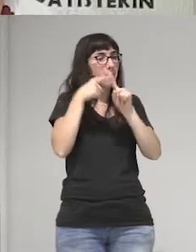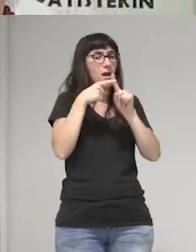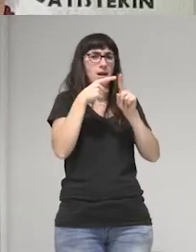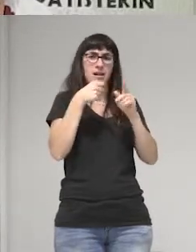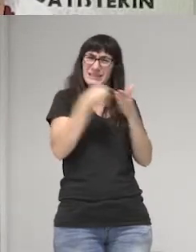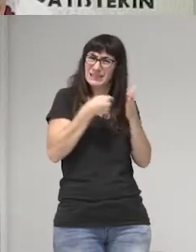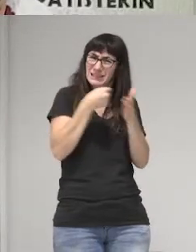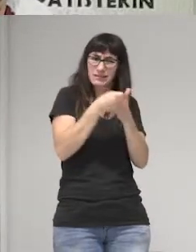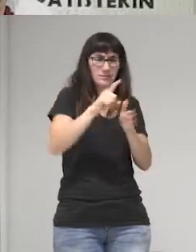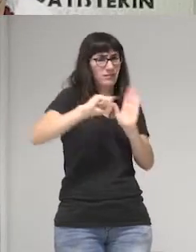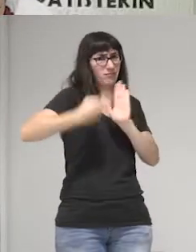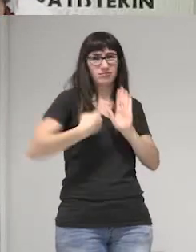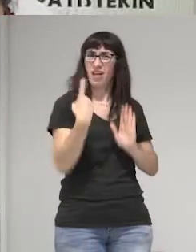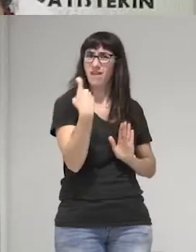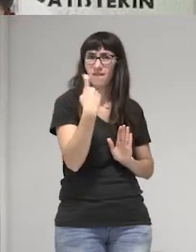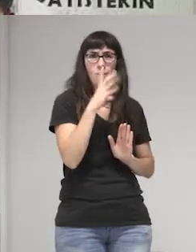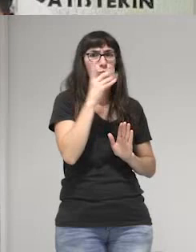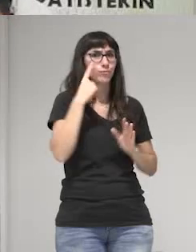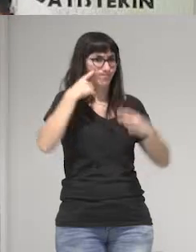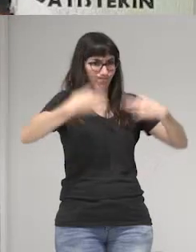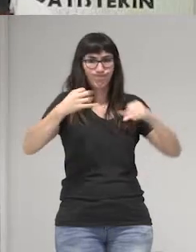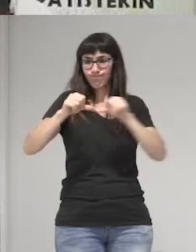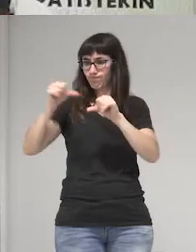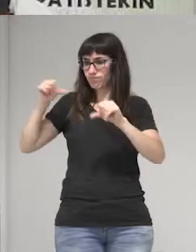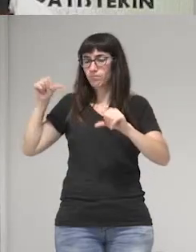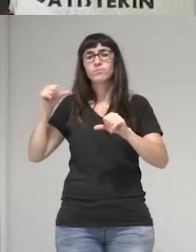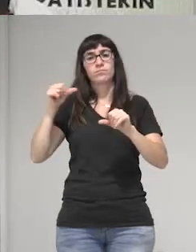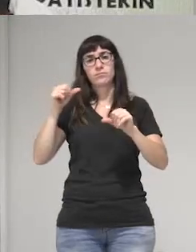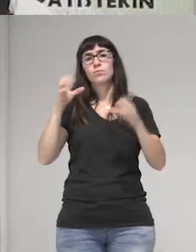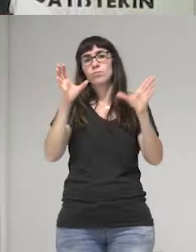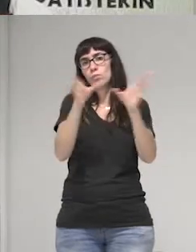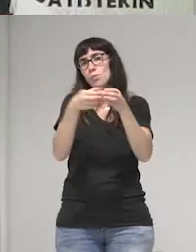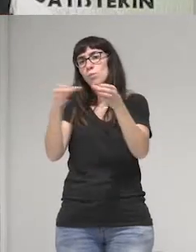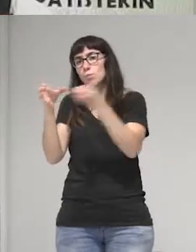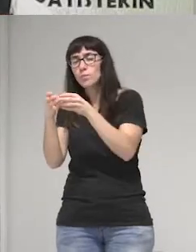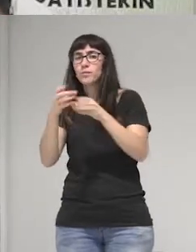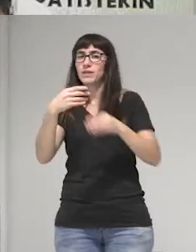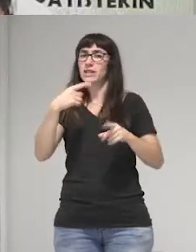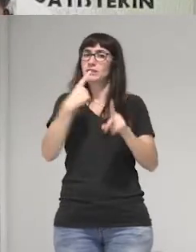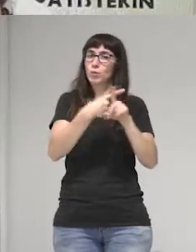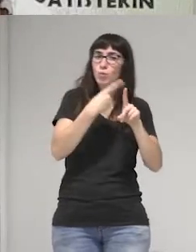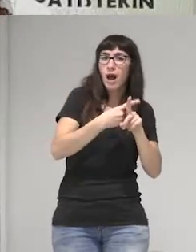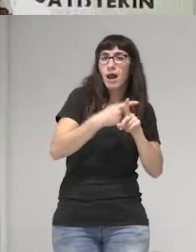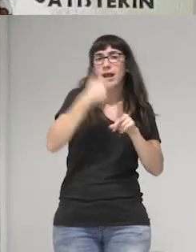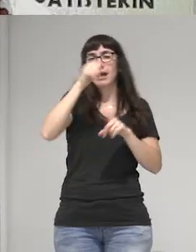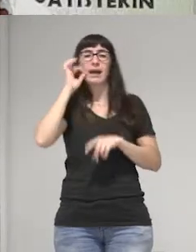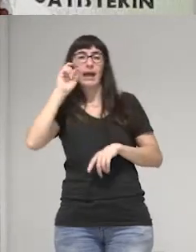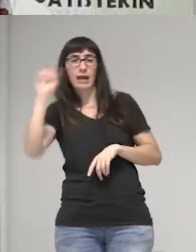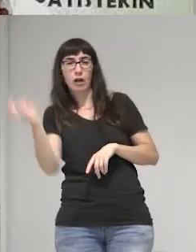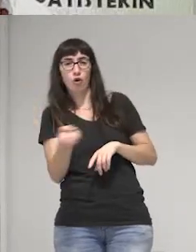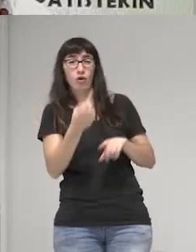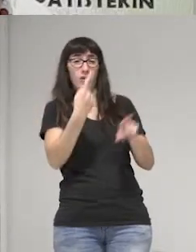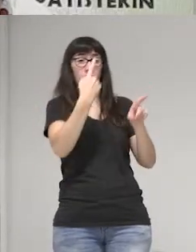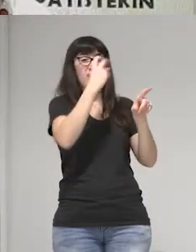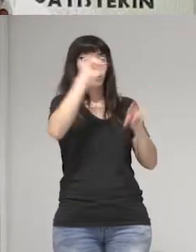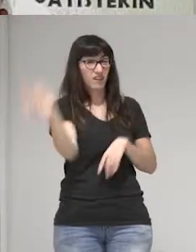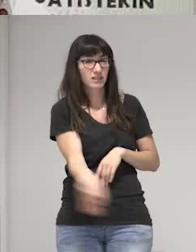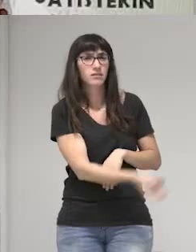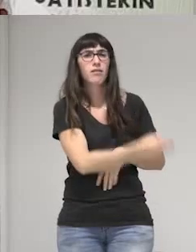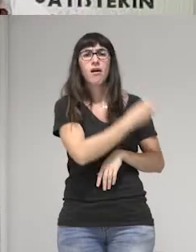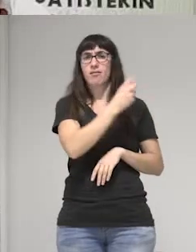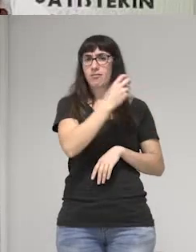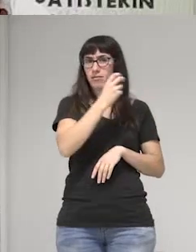la experiencia de violencia contra las poblaciones de la diversidad sexual y de género que tiene que ver con